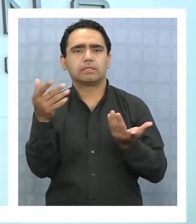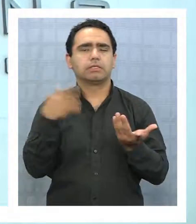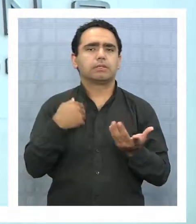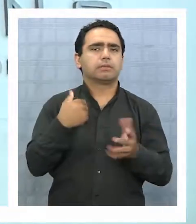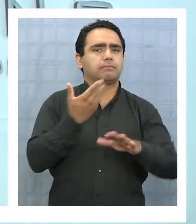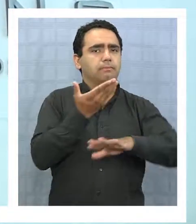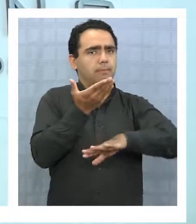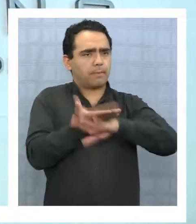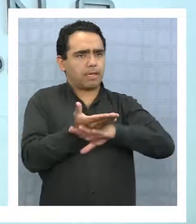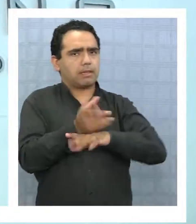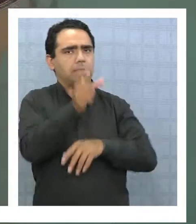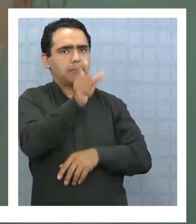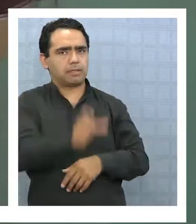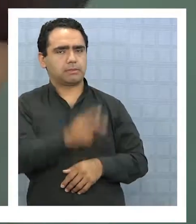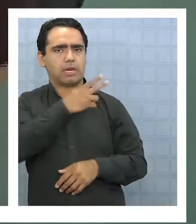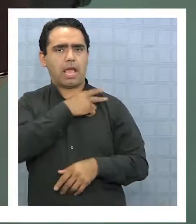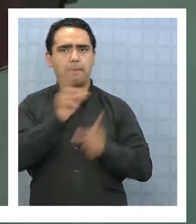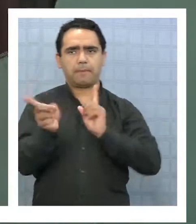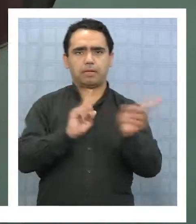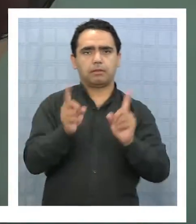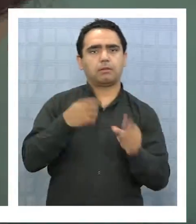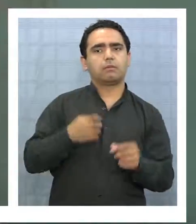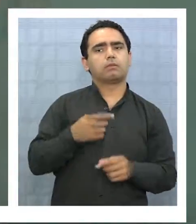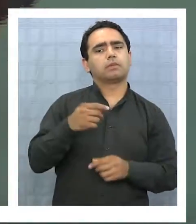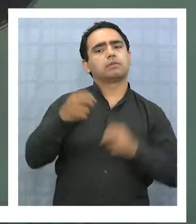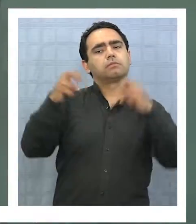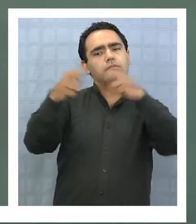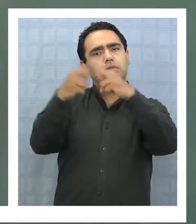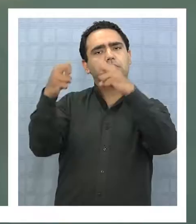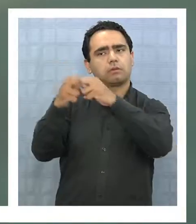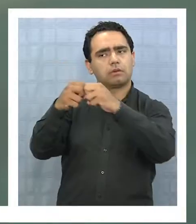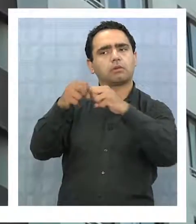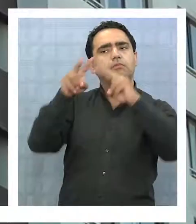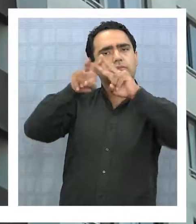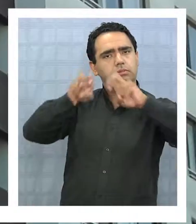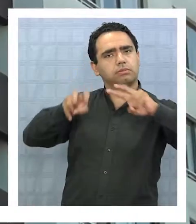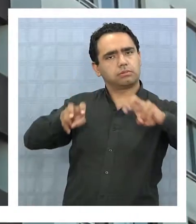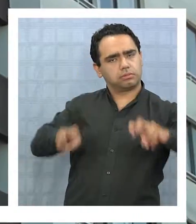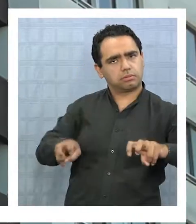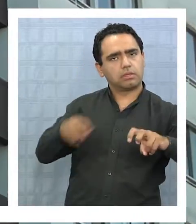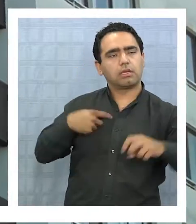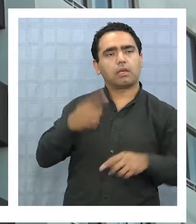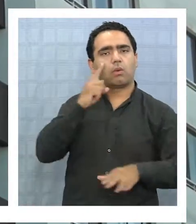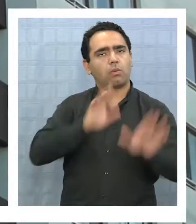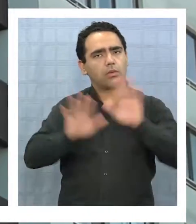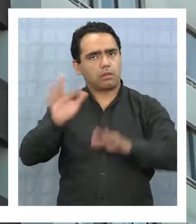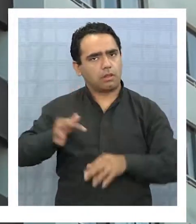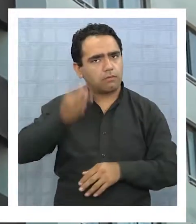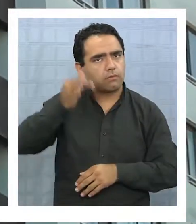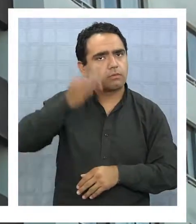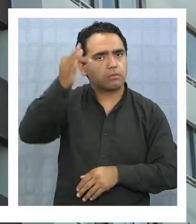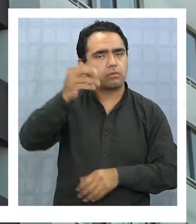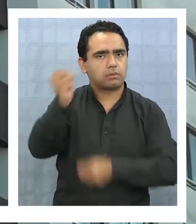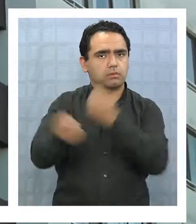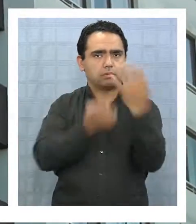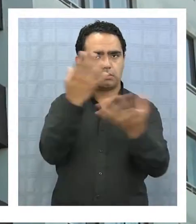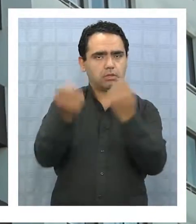pedirle a la administración revisar las instalaciones eléctricas del inmueble para así prevenir futuros incendios